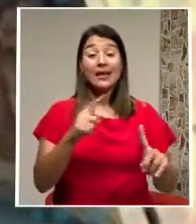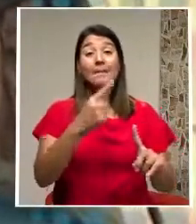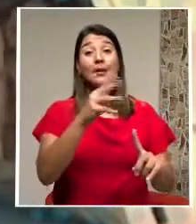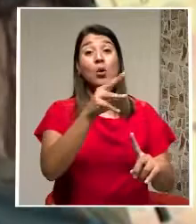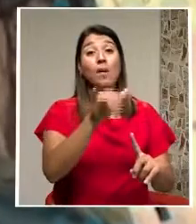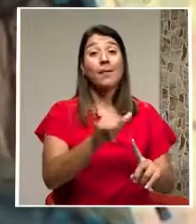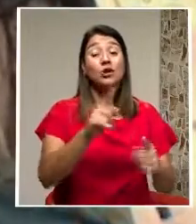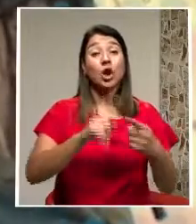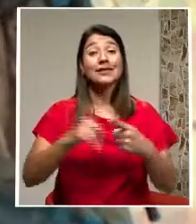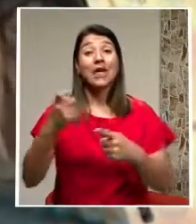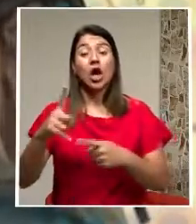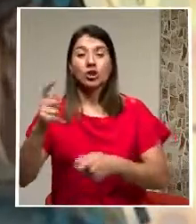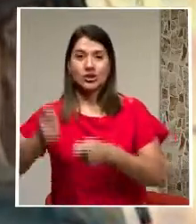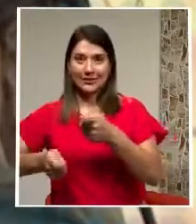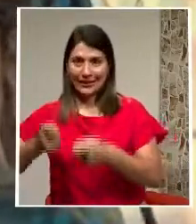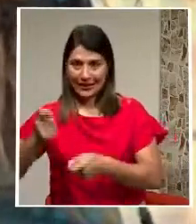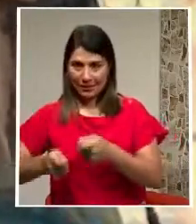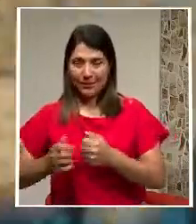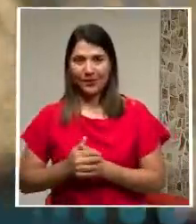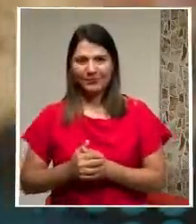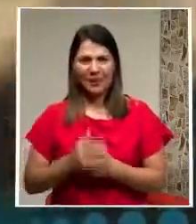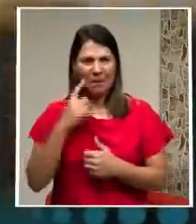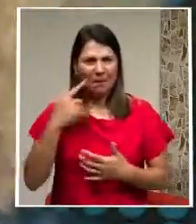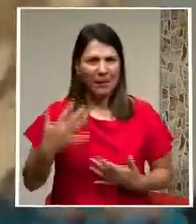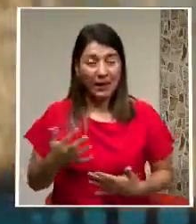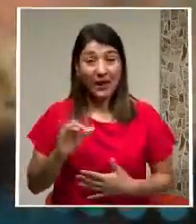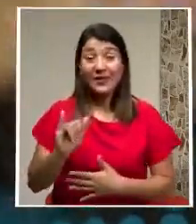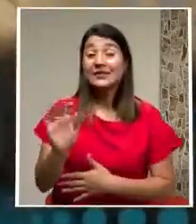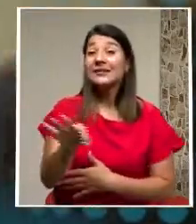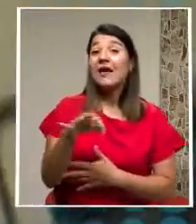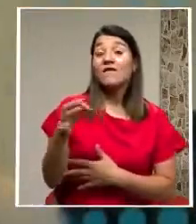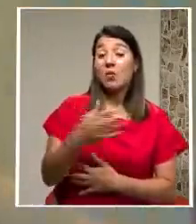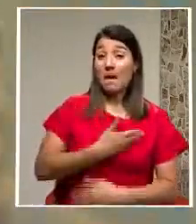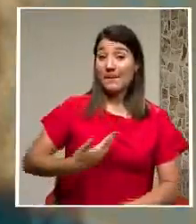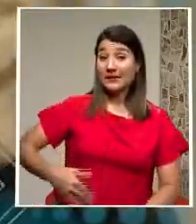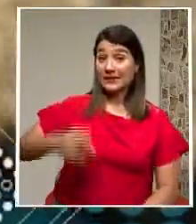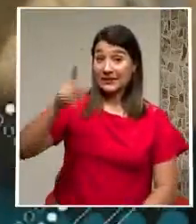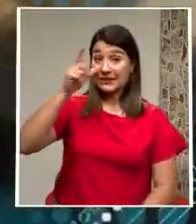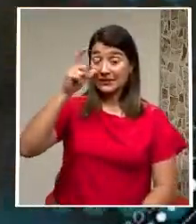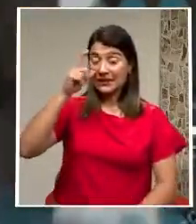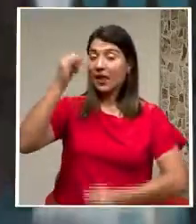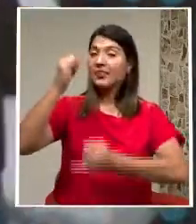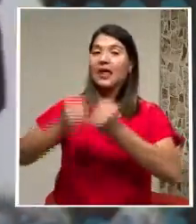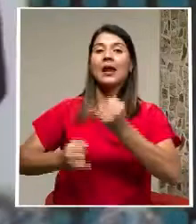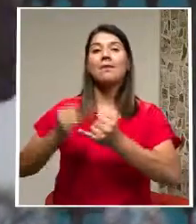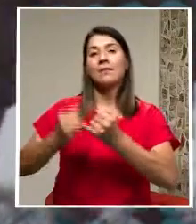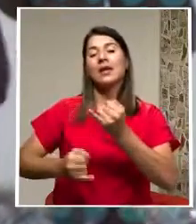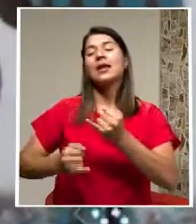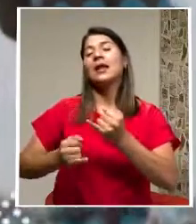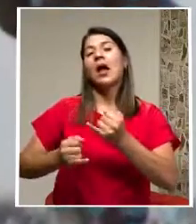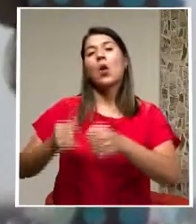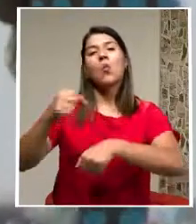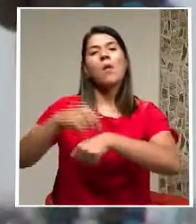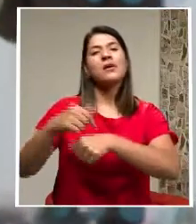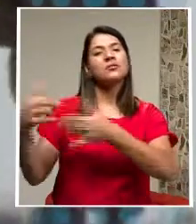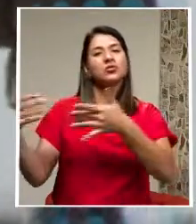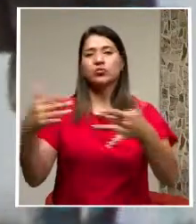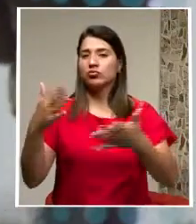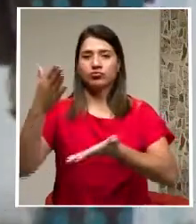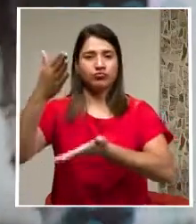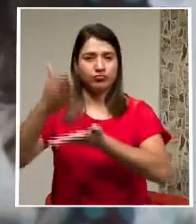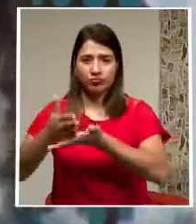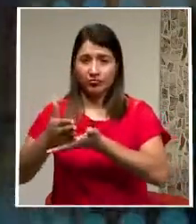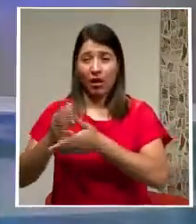mayo Y el 11 de septiembre De esta manera Biden Cerrará Un capítulo Bélico Que se extendió